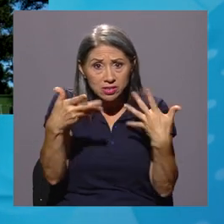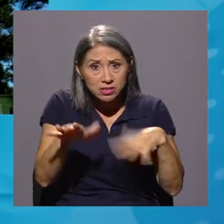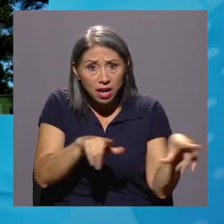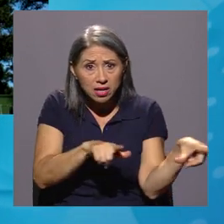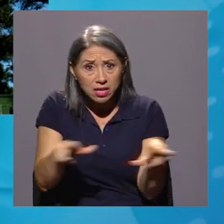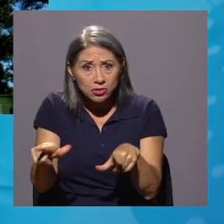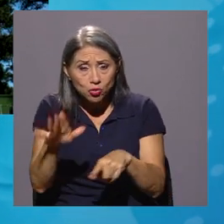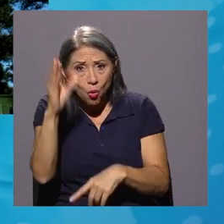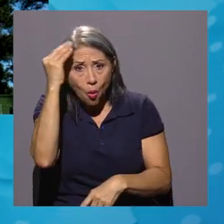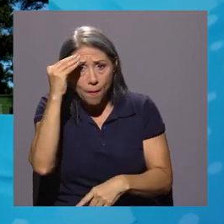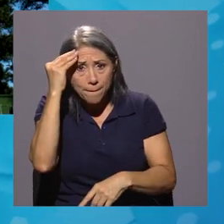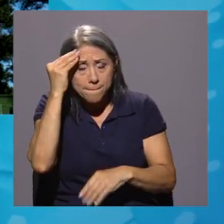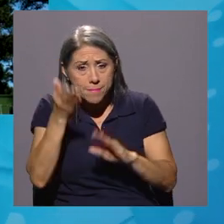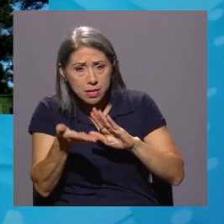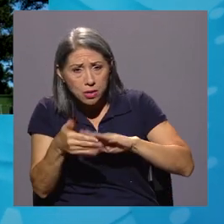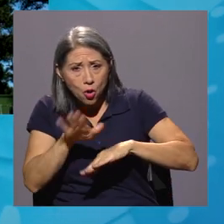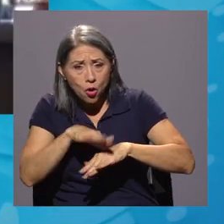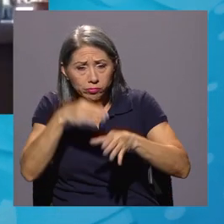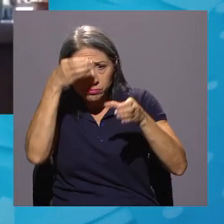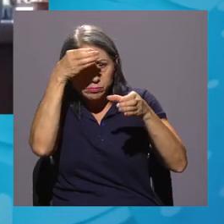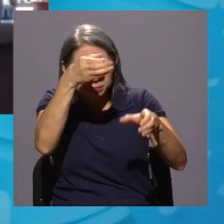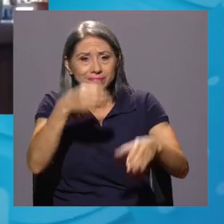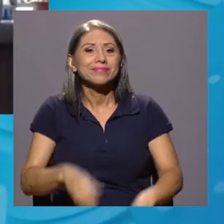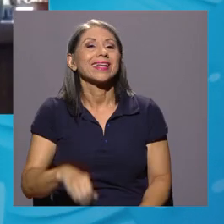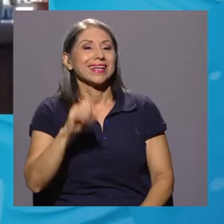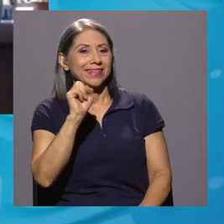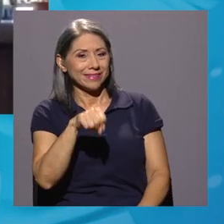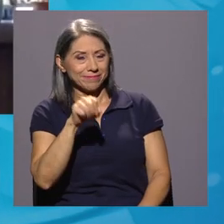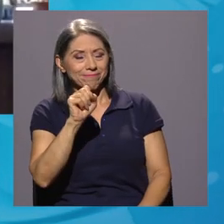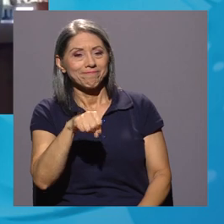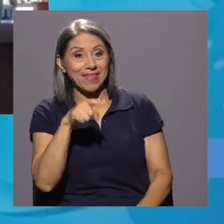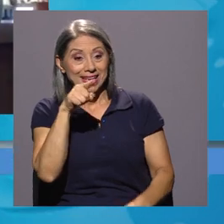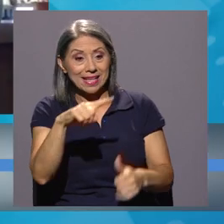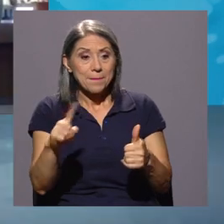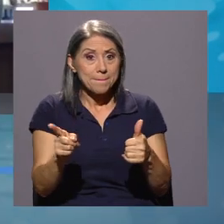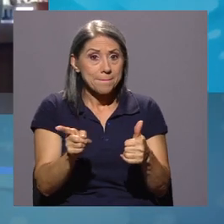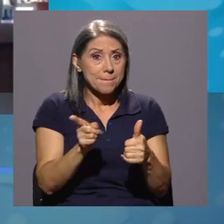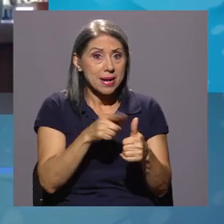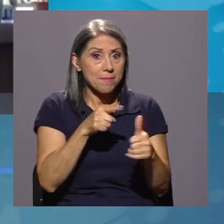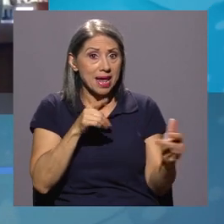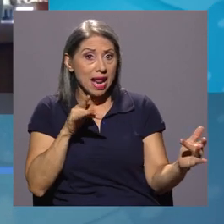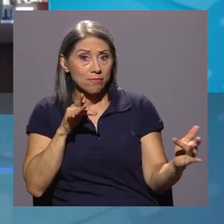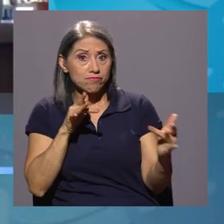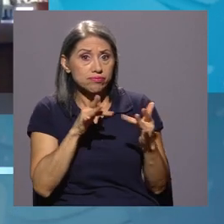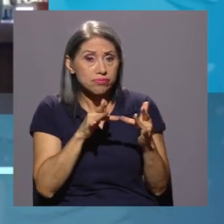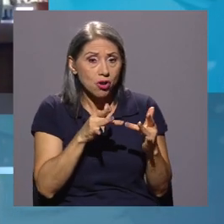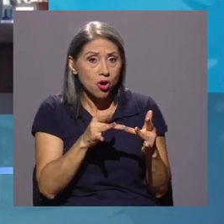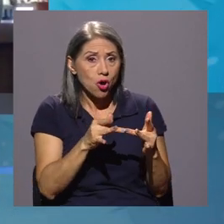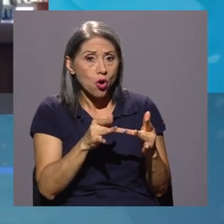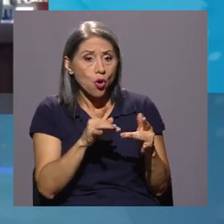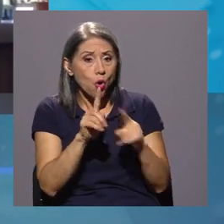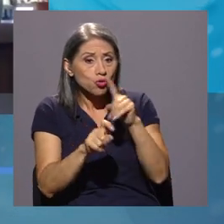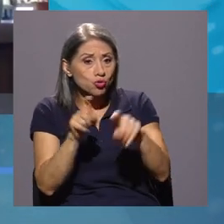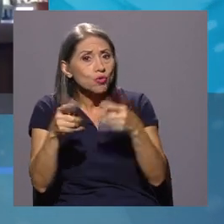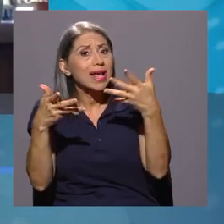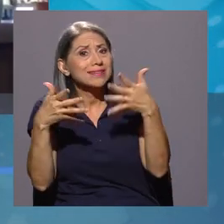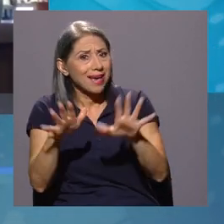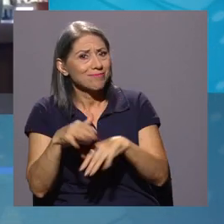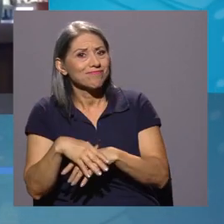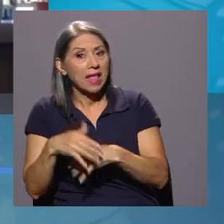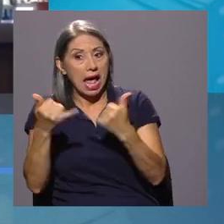emitieron su criterio. Así es, María, esa primera consulta ya fue elaborada, se